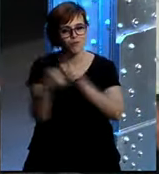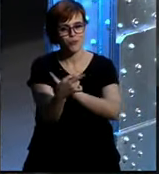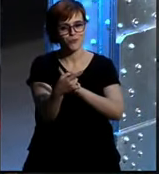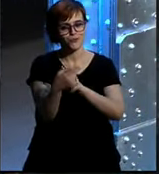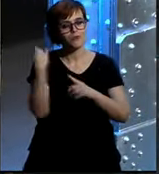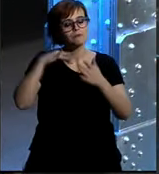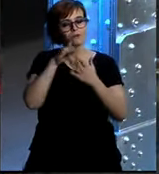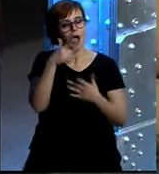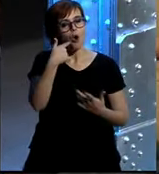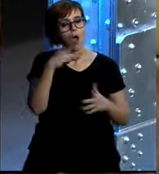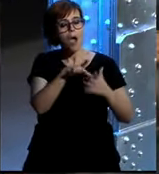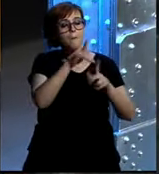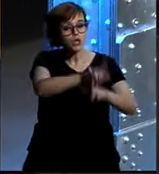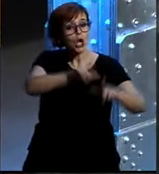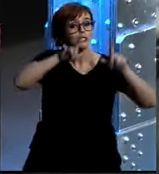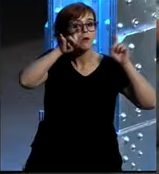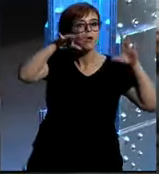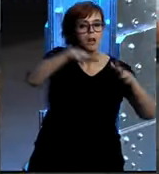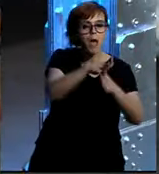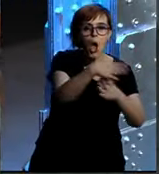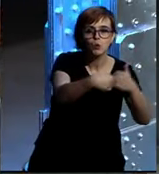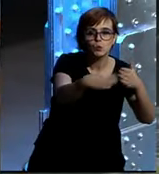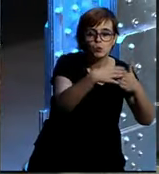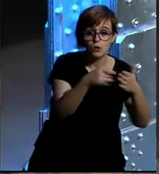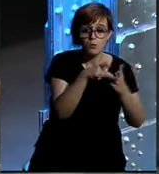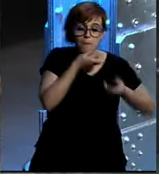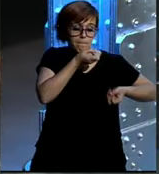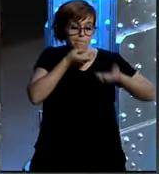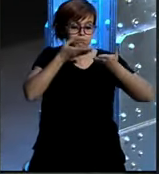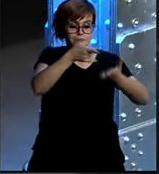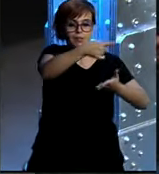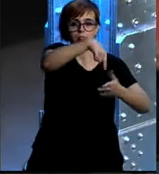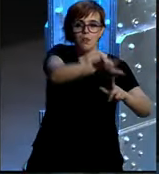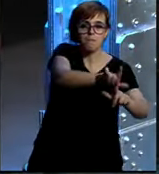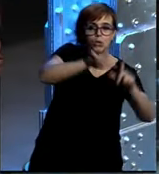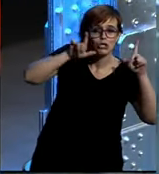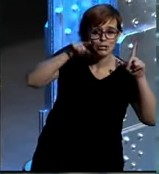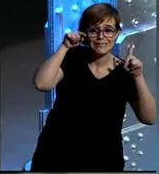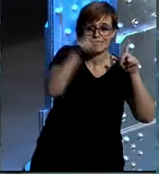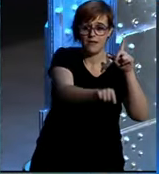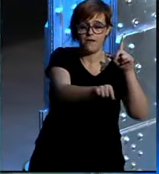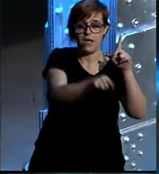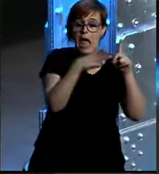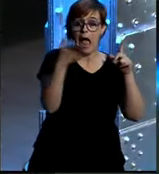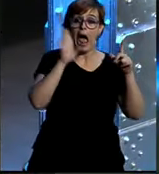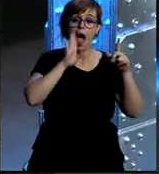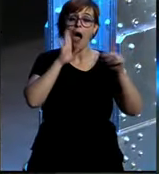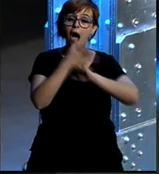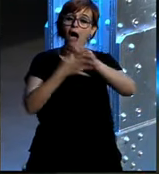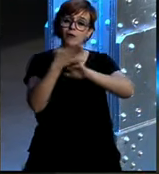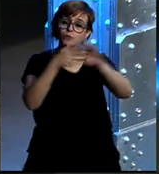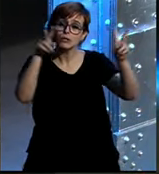da mucho más protagonismo al receptor del mensaje y lo que decíamos lo que hace hace un rato hablábamos